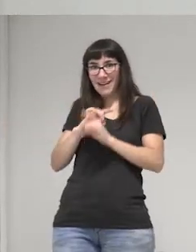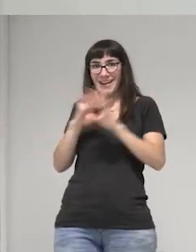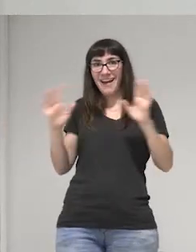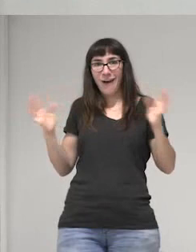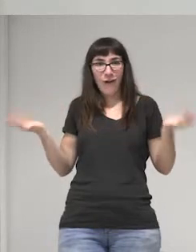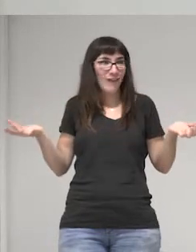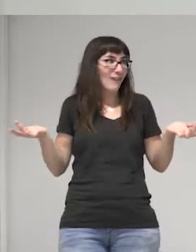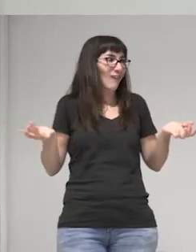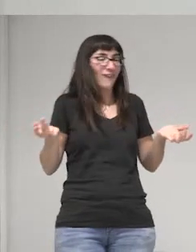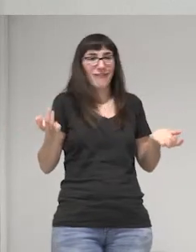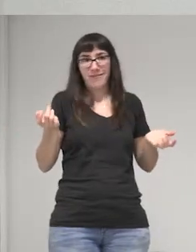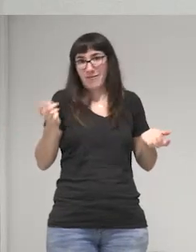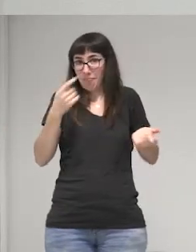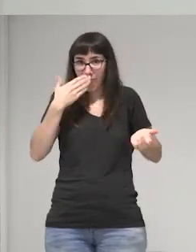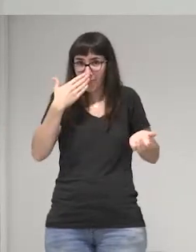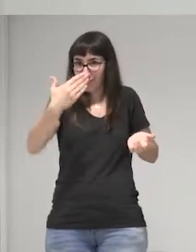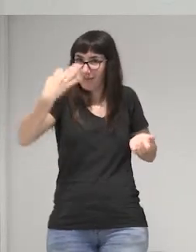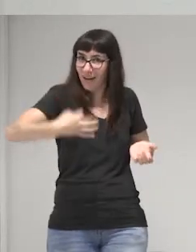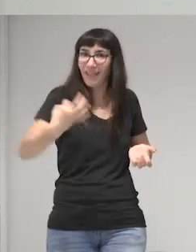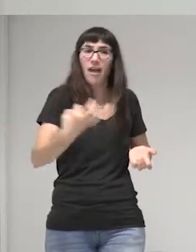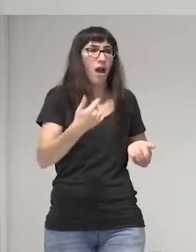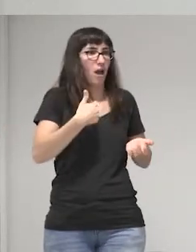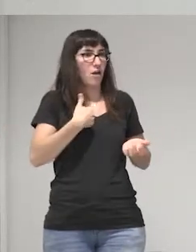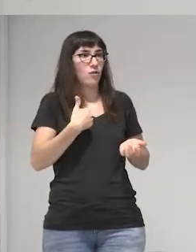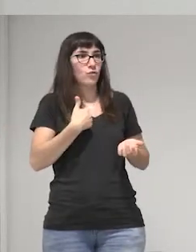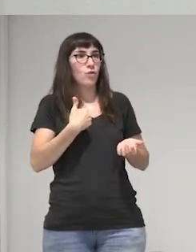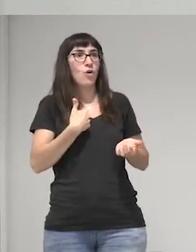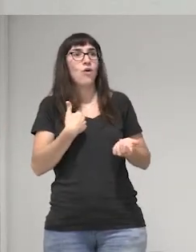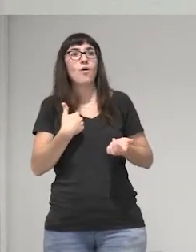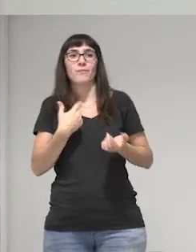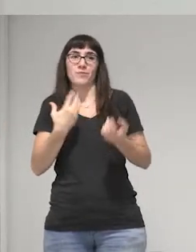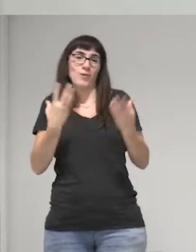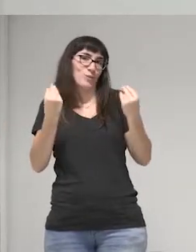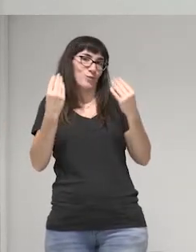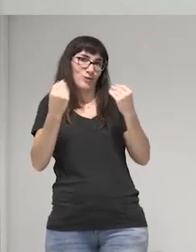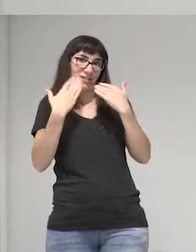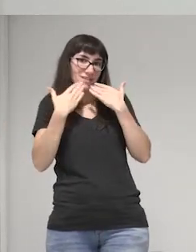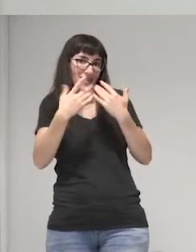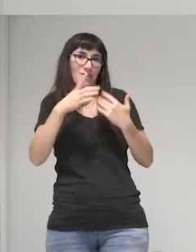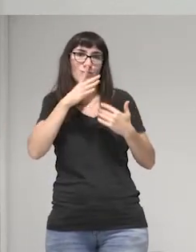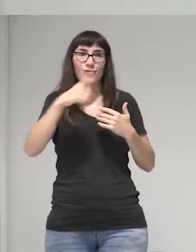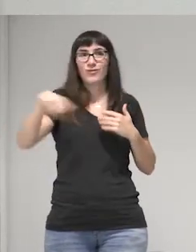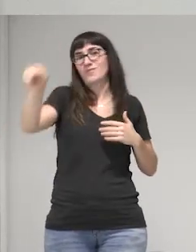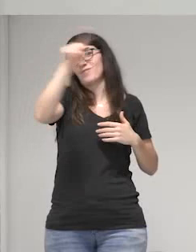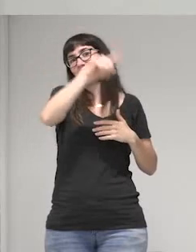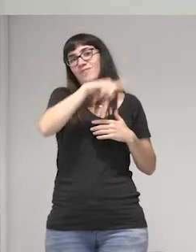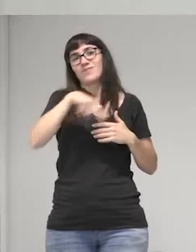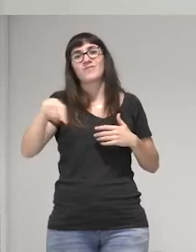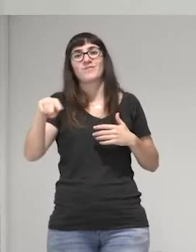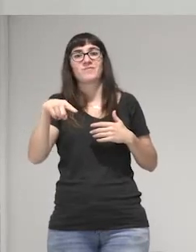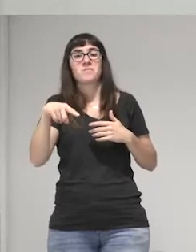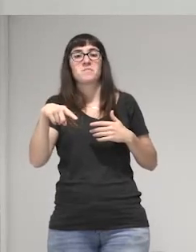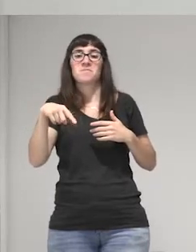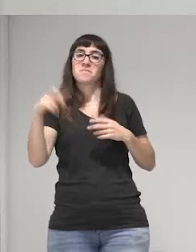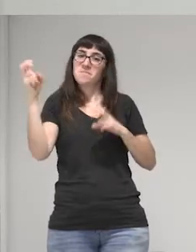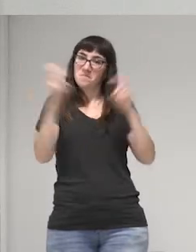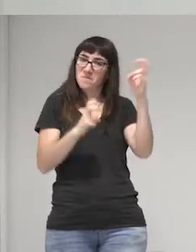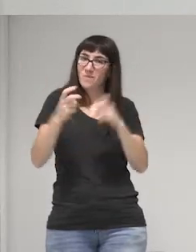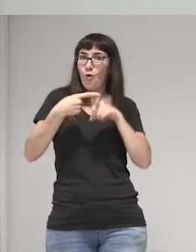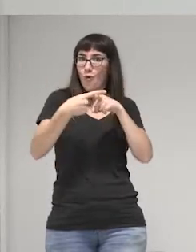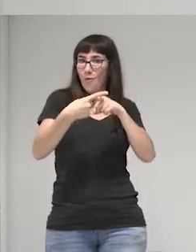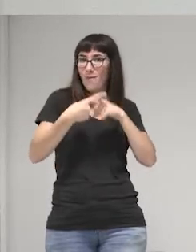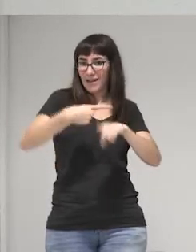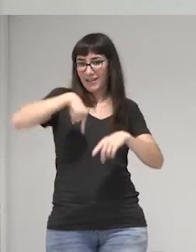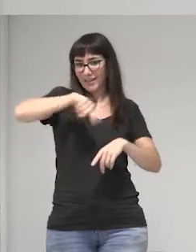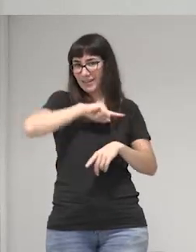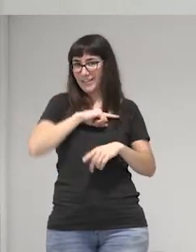la verdad es que a mí me da mucho gusto muchas gracias por compartir con con nosotras creo de que